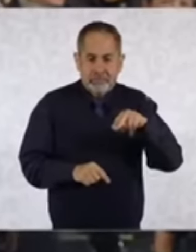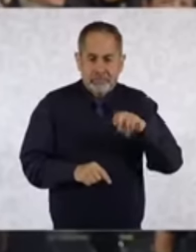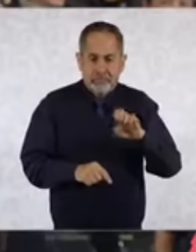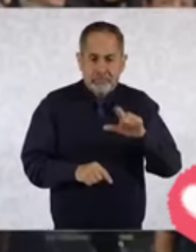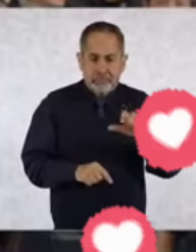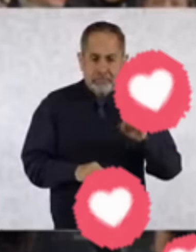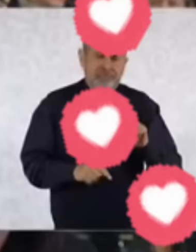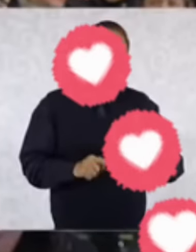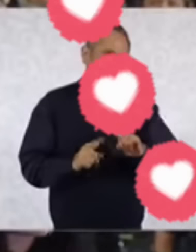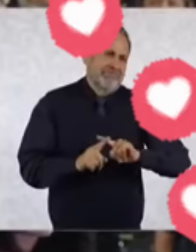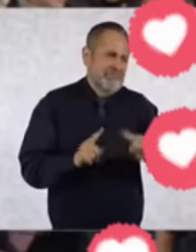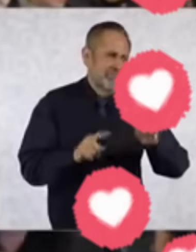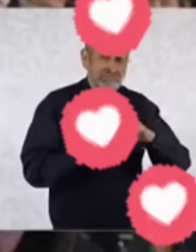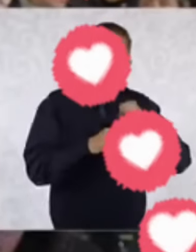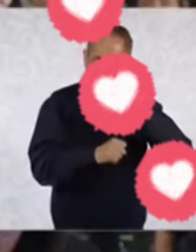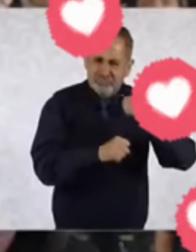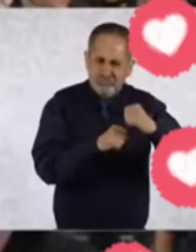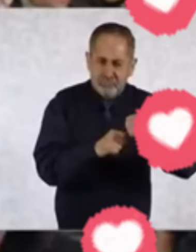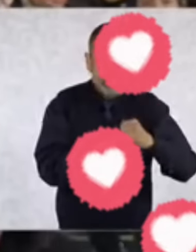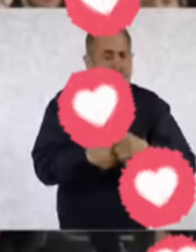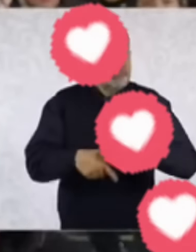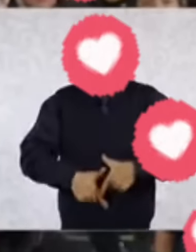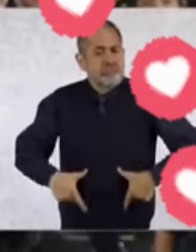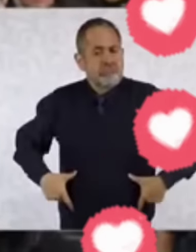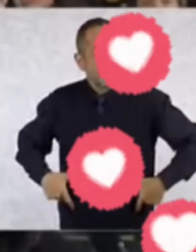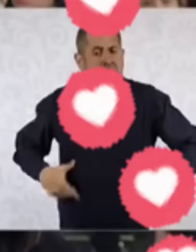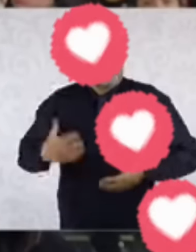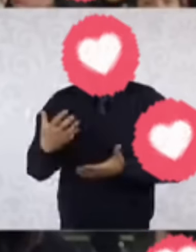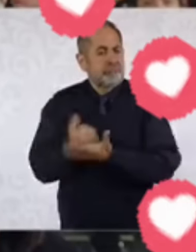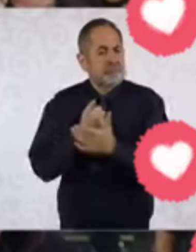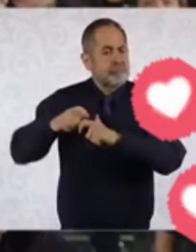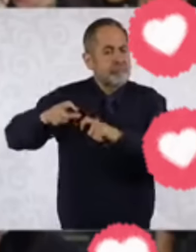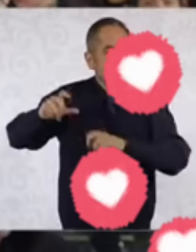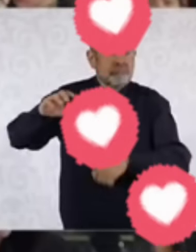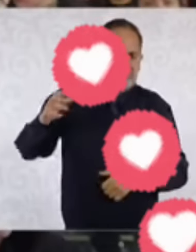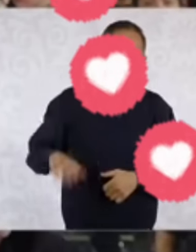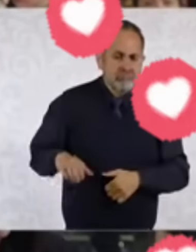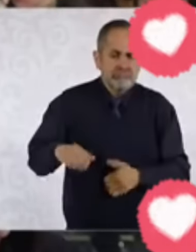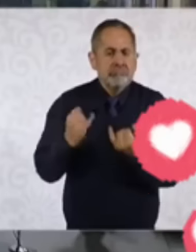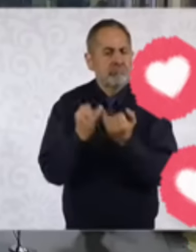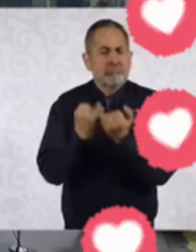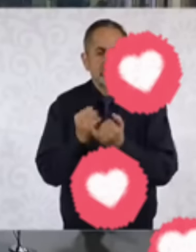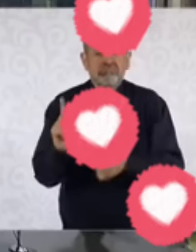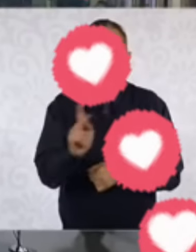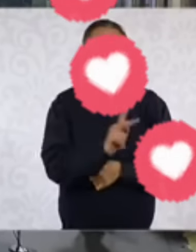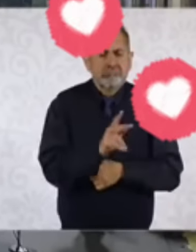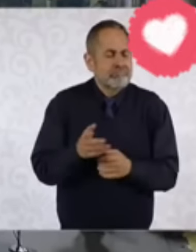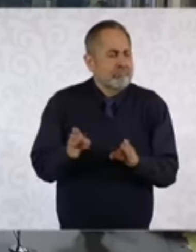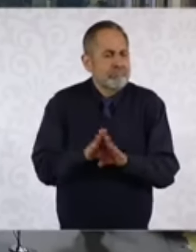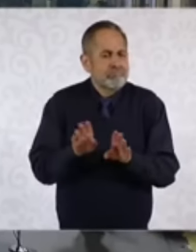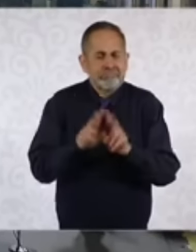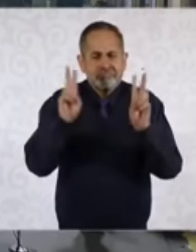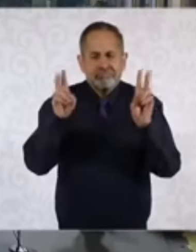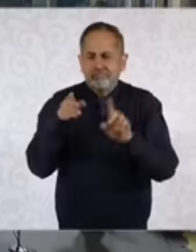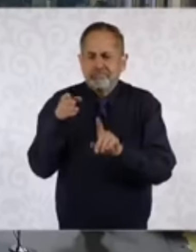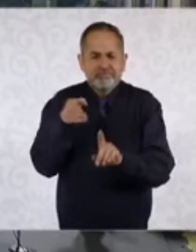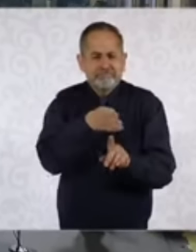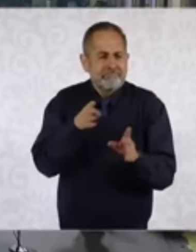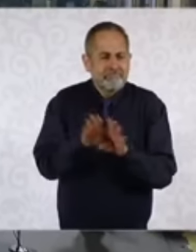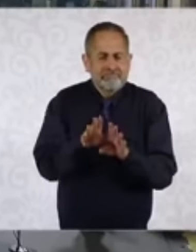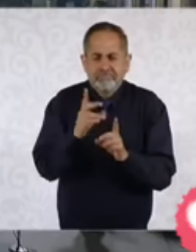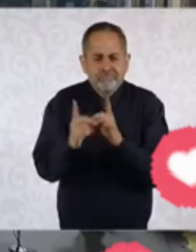y pues tiene el mismo cinturón. Entonces, ¿cómo abordar ese tema en estos